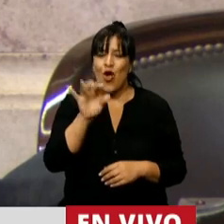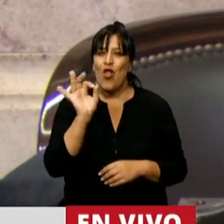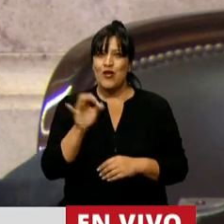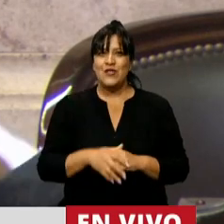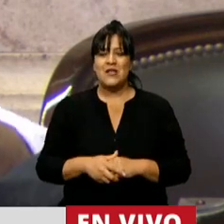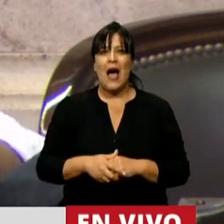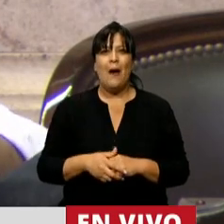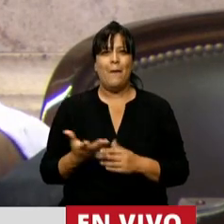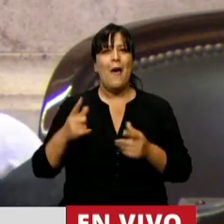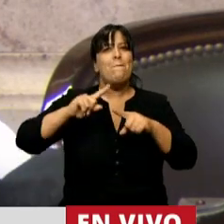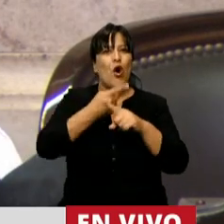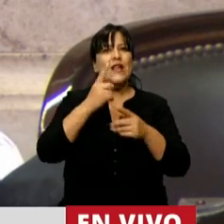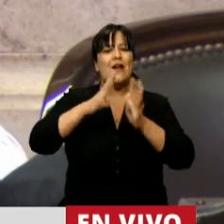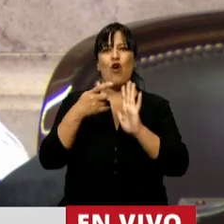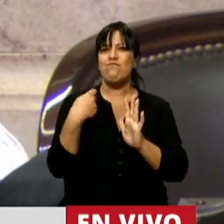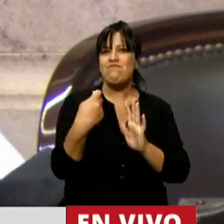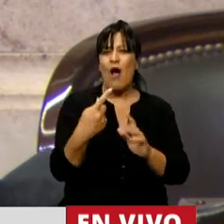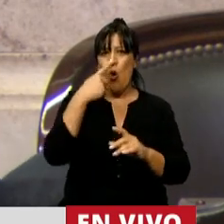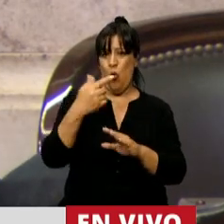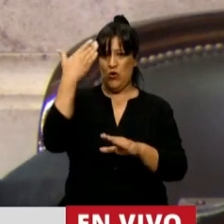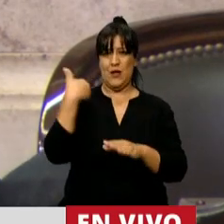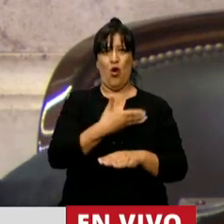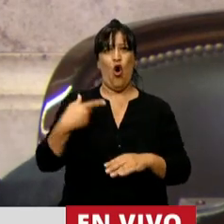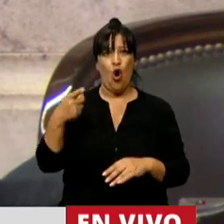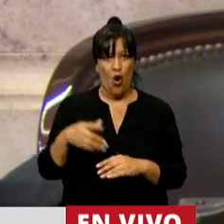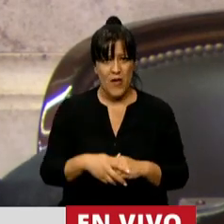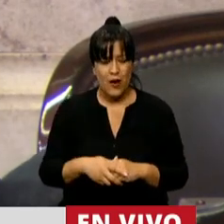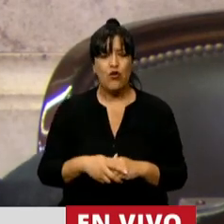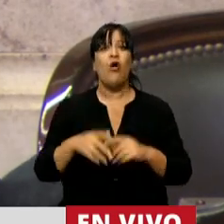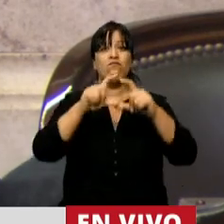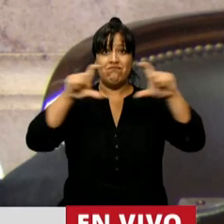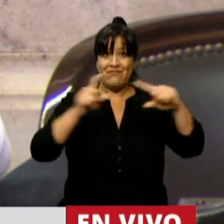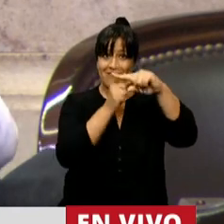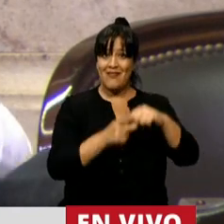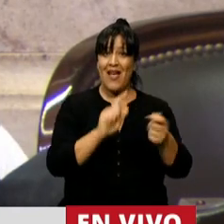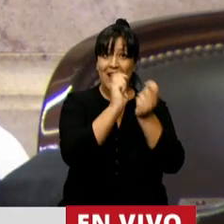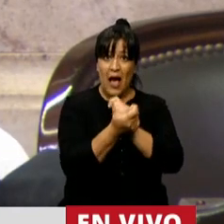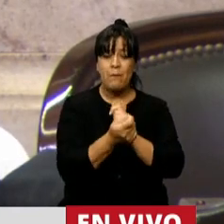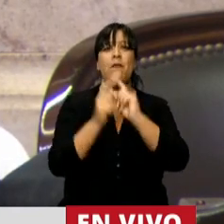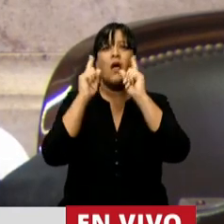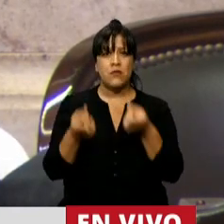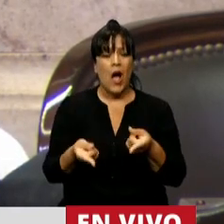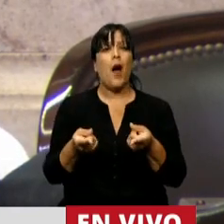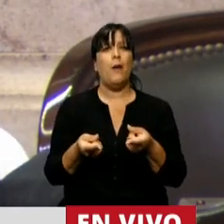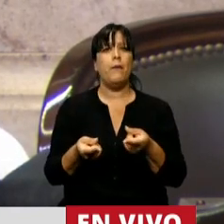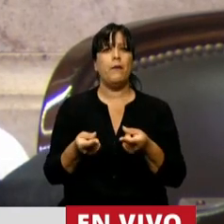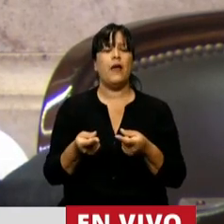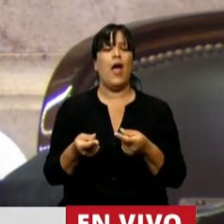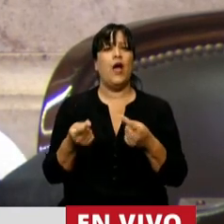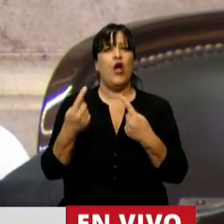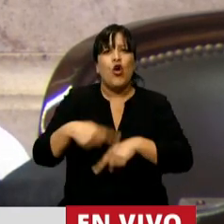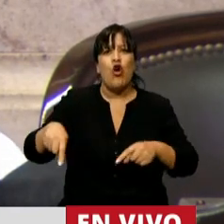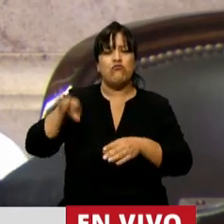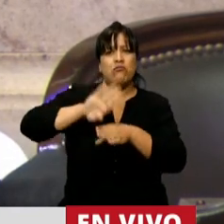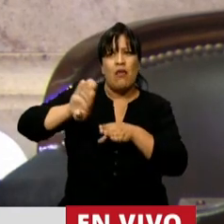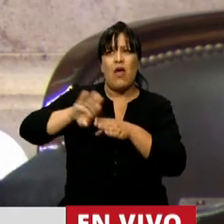la política previsional del último gobierno. No solo modificaron la fórmula, reemplazaron la inclusión y las moratorias por la